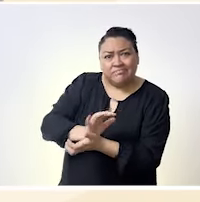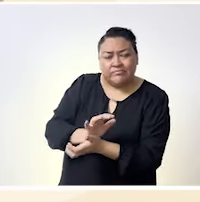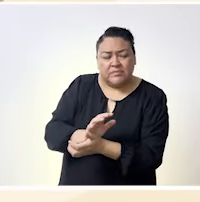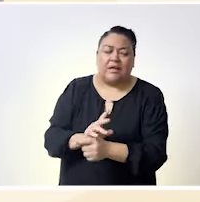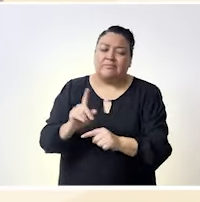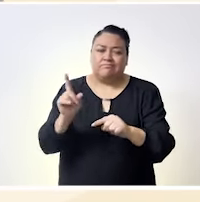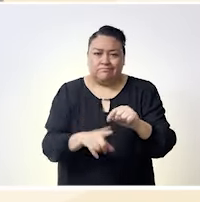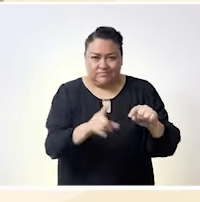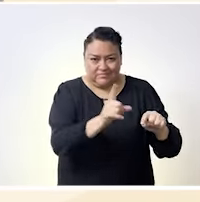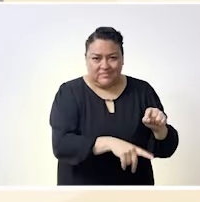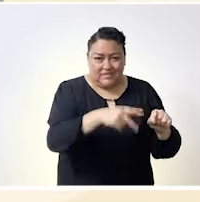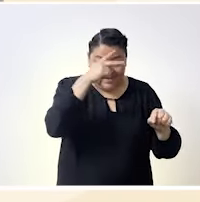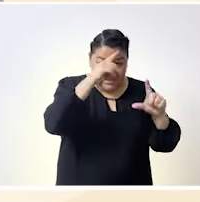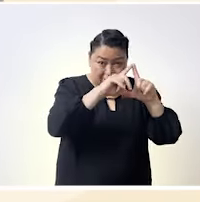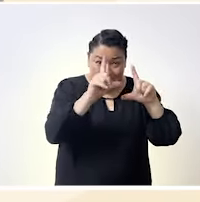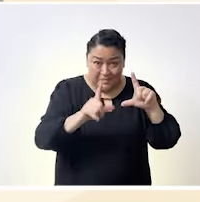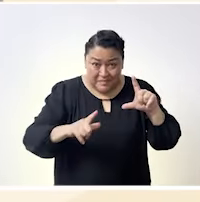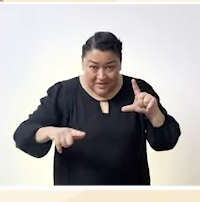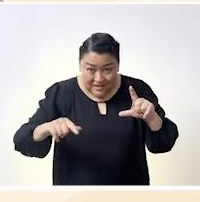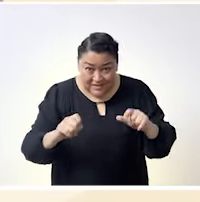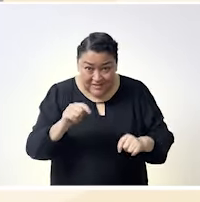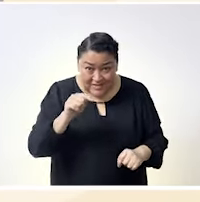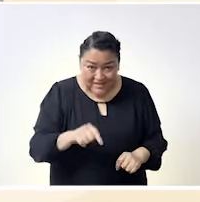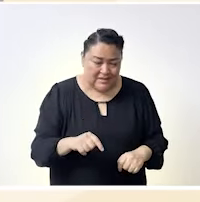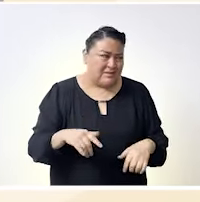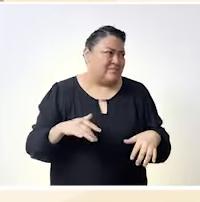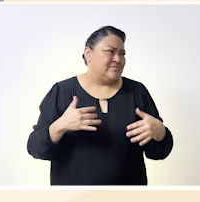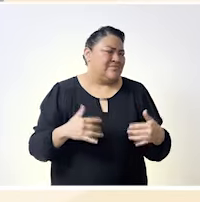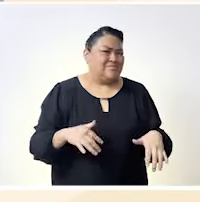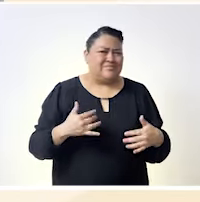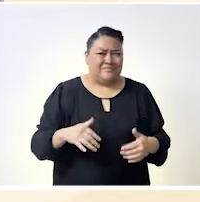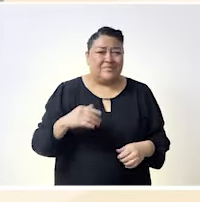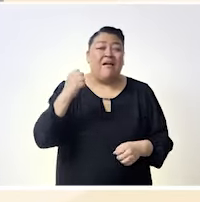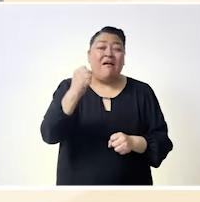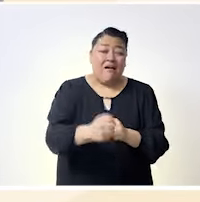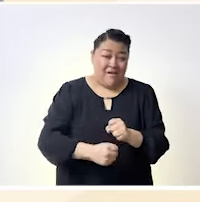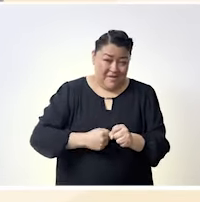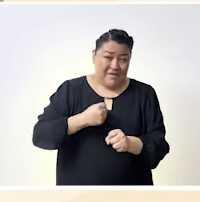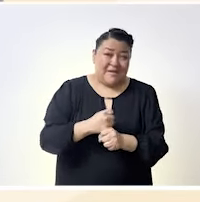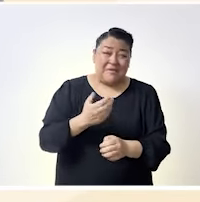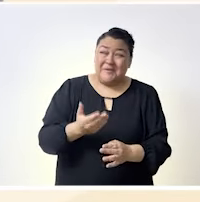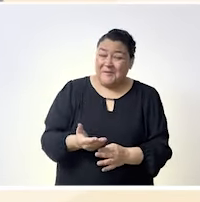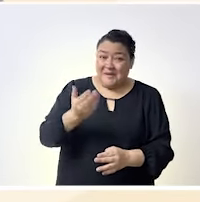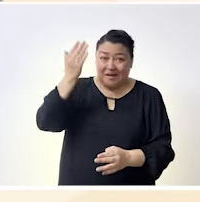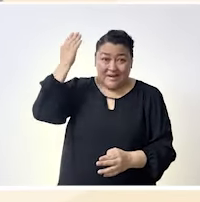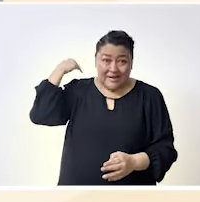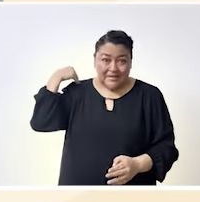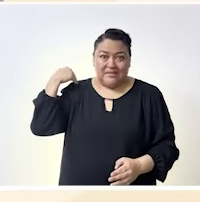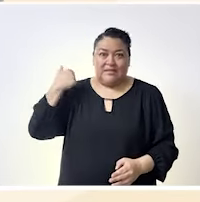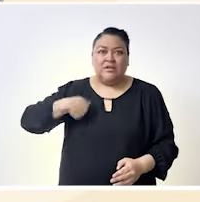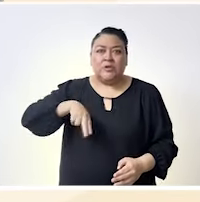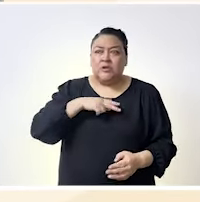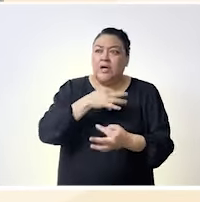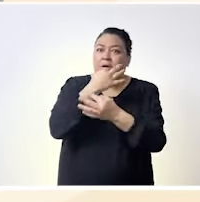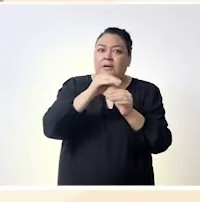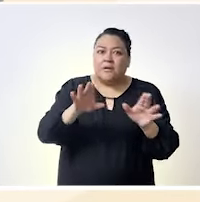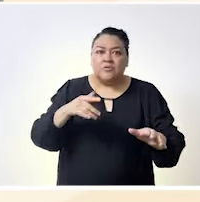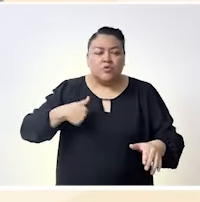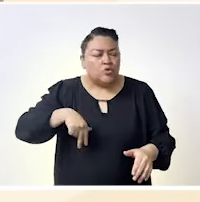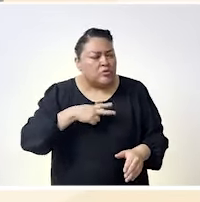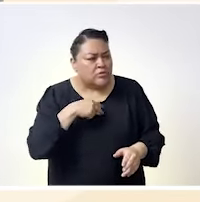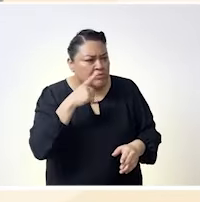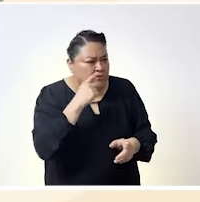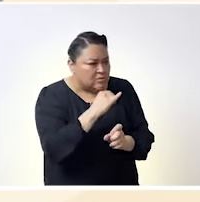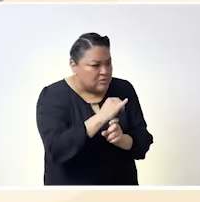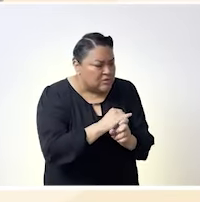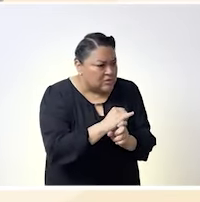en donde pues bueno en nuestro país terriblemente yo me acuerdo que hace pues varios años décadas nos asustábamos